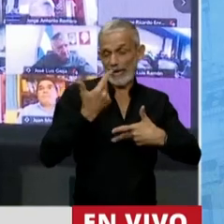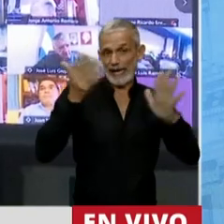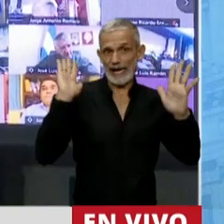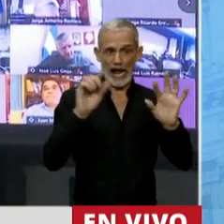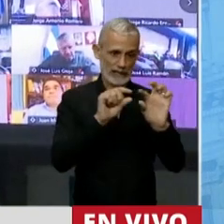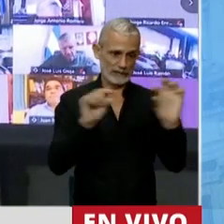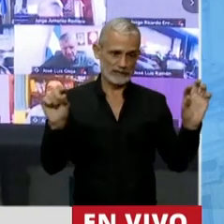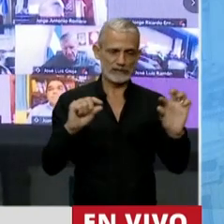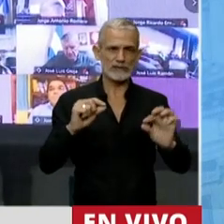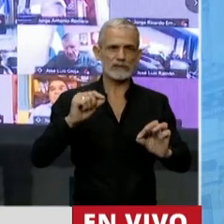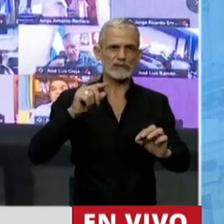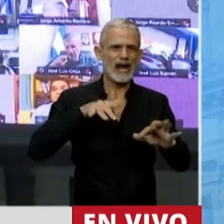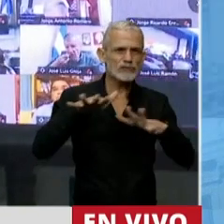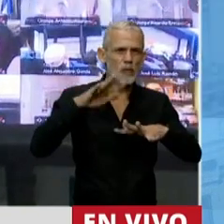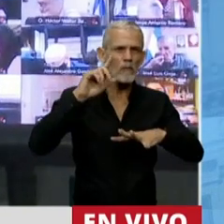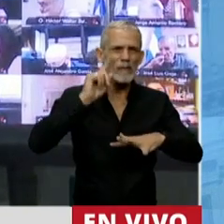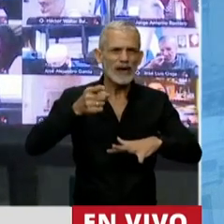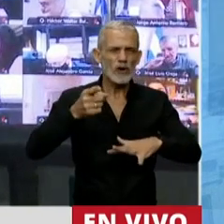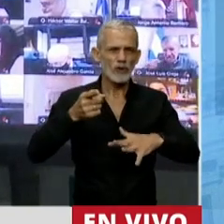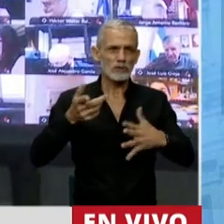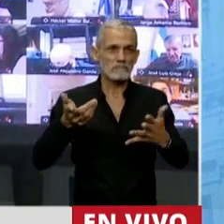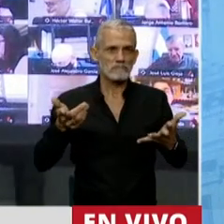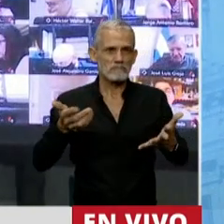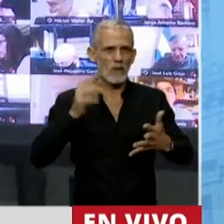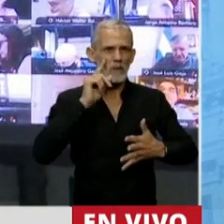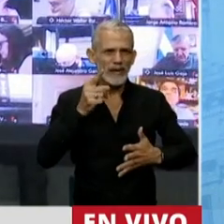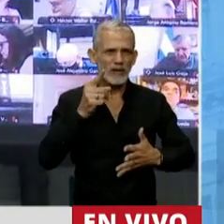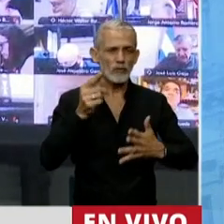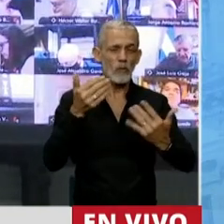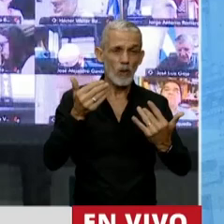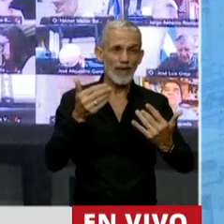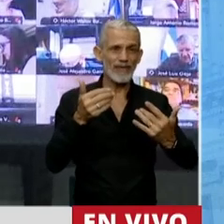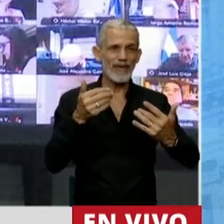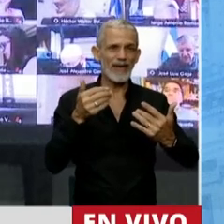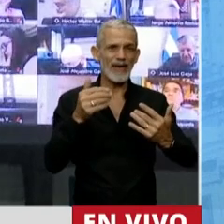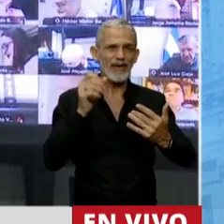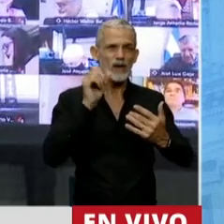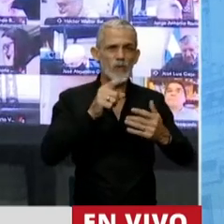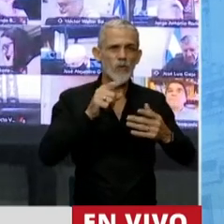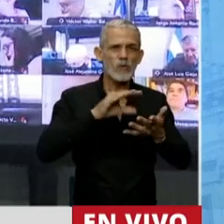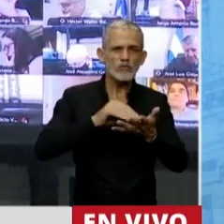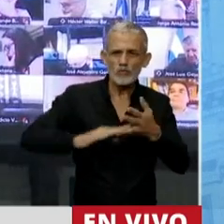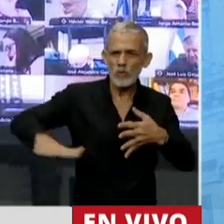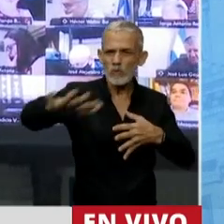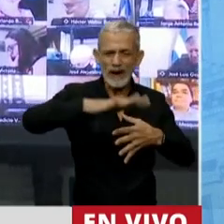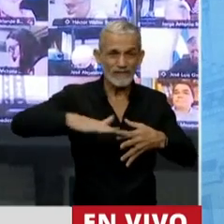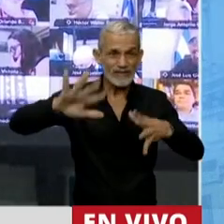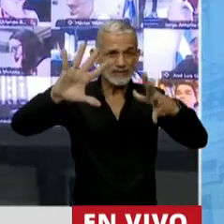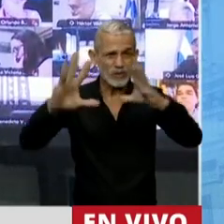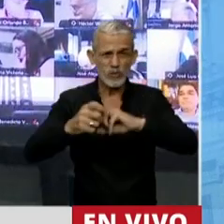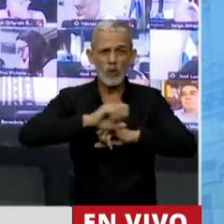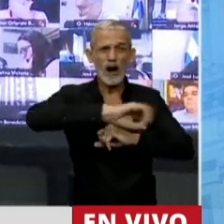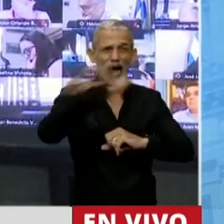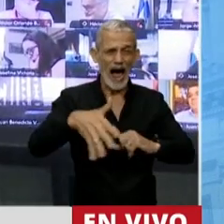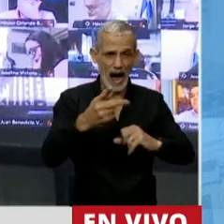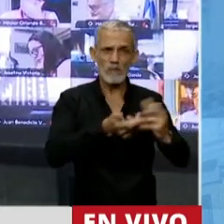y que suponía que detrás de cada superficie afectada, de cada campo